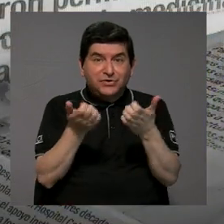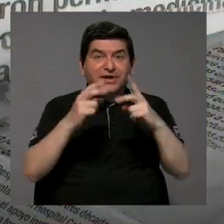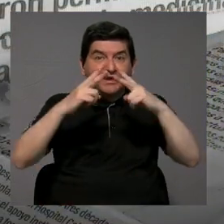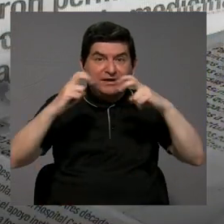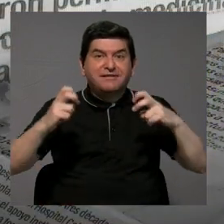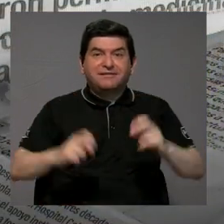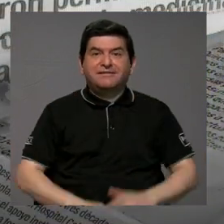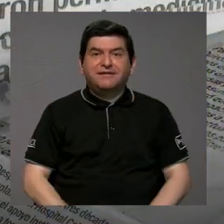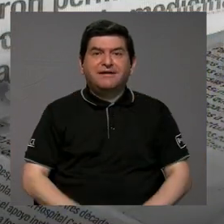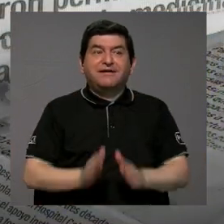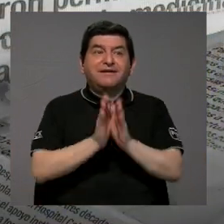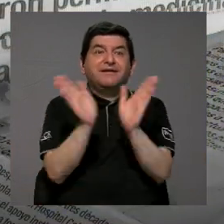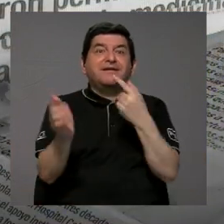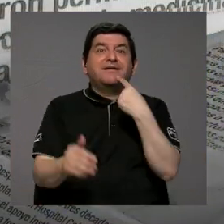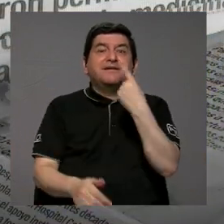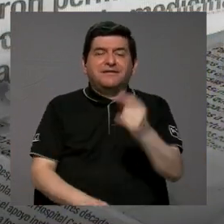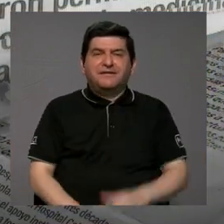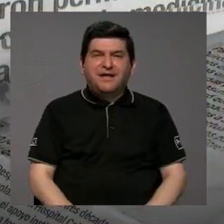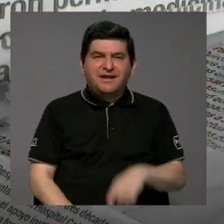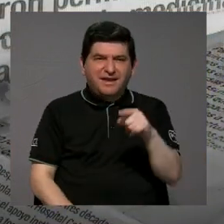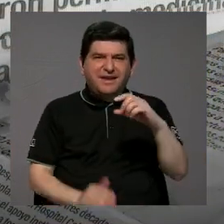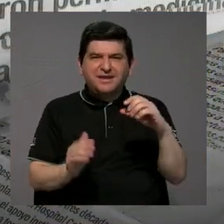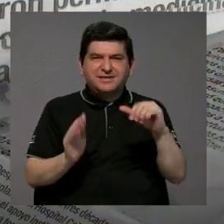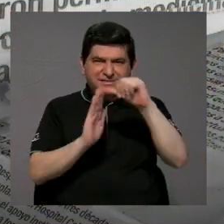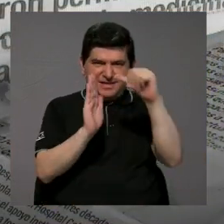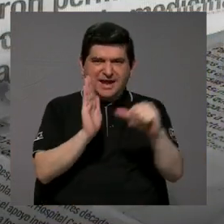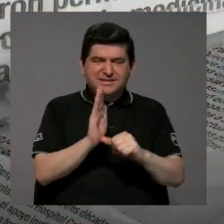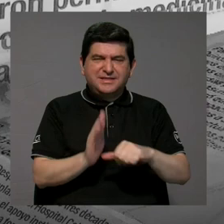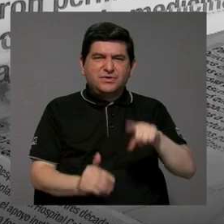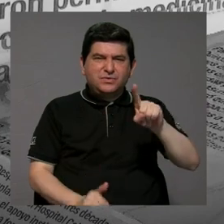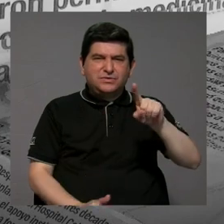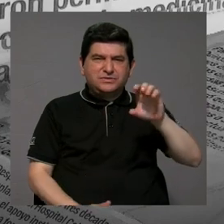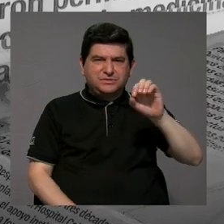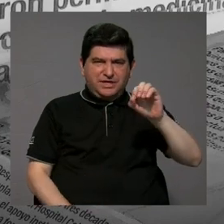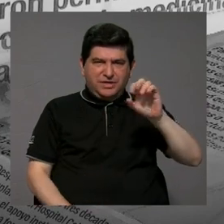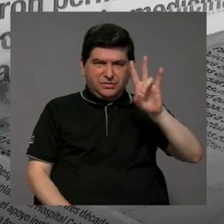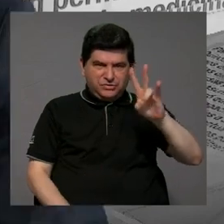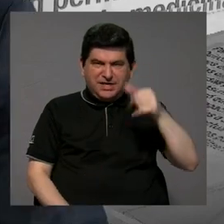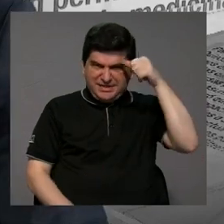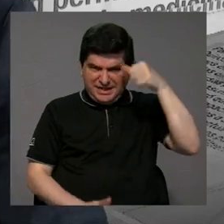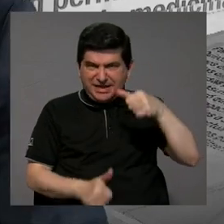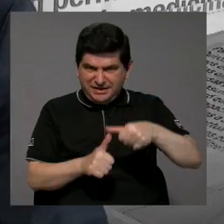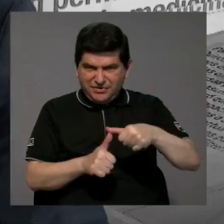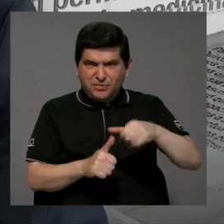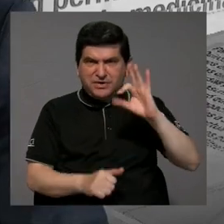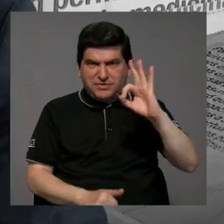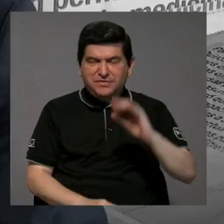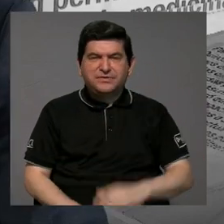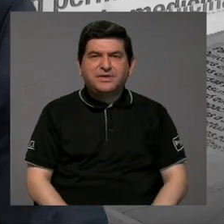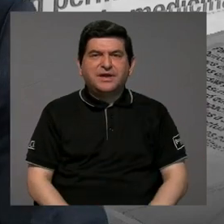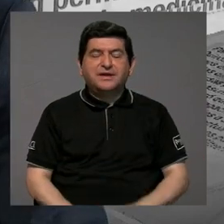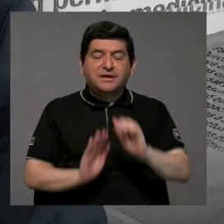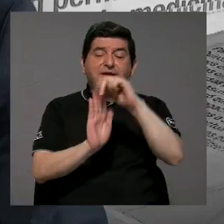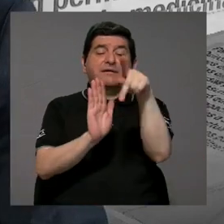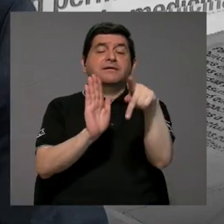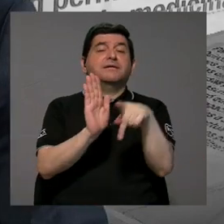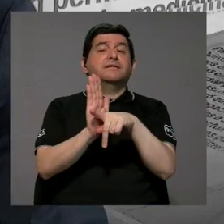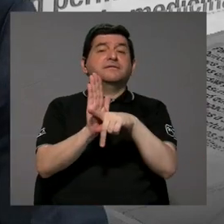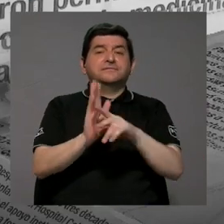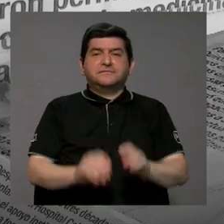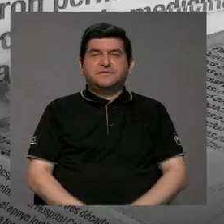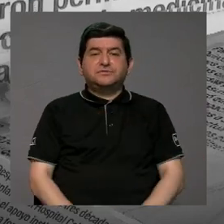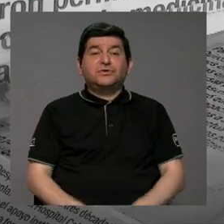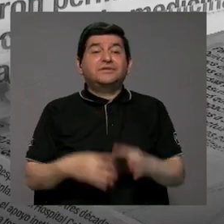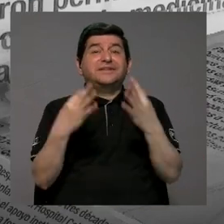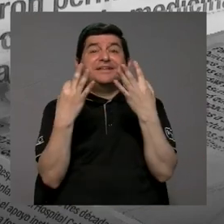en general lo que se dice es que ese artículo de 107, si no me equivoco, de la Constitución,